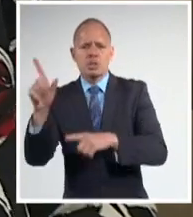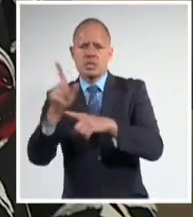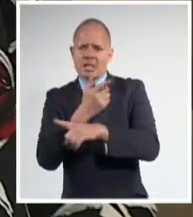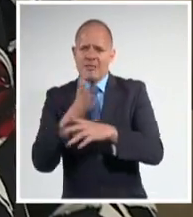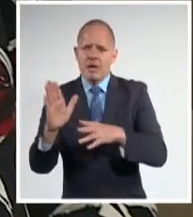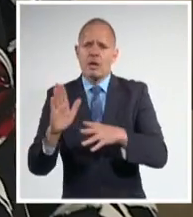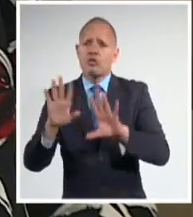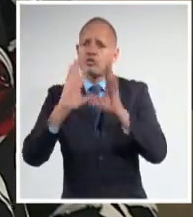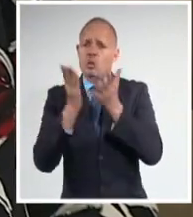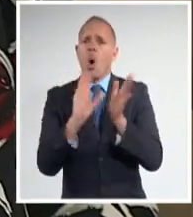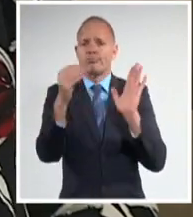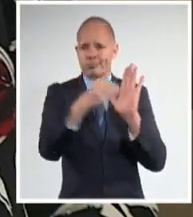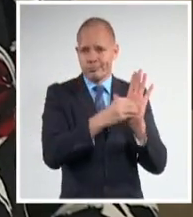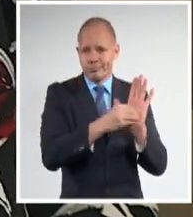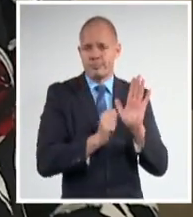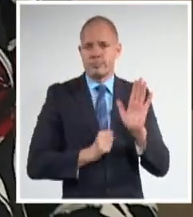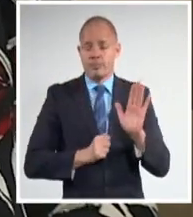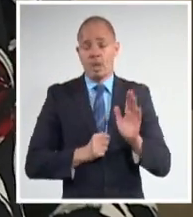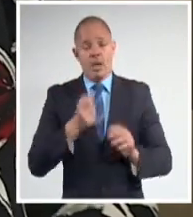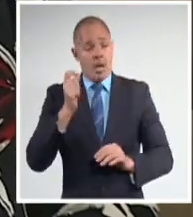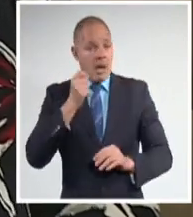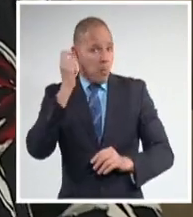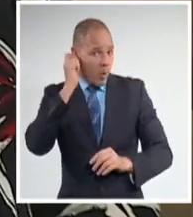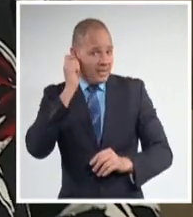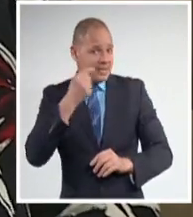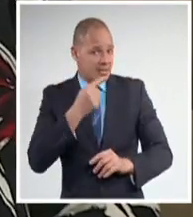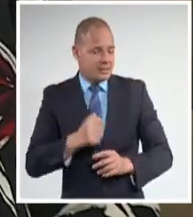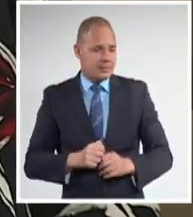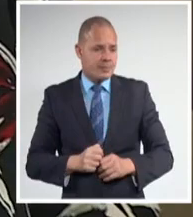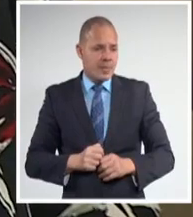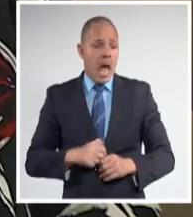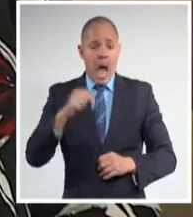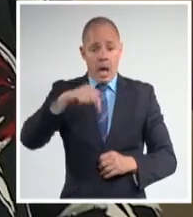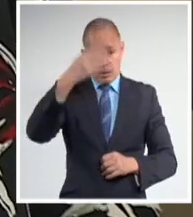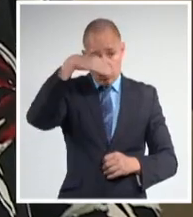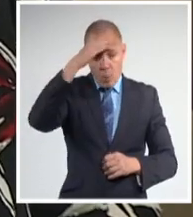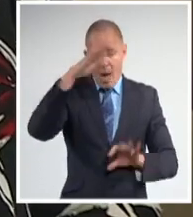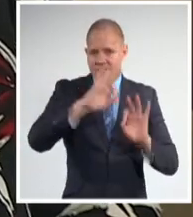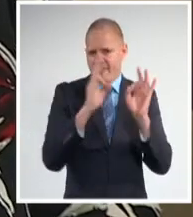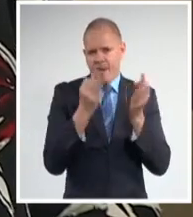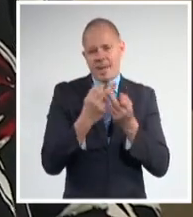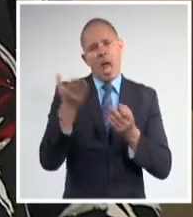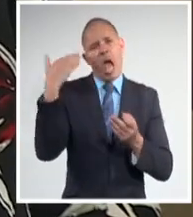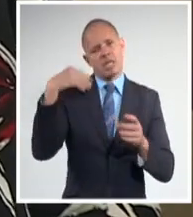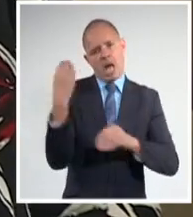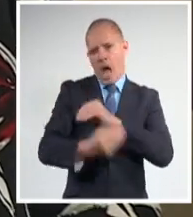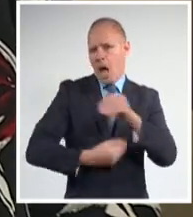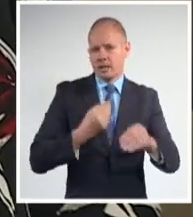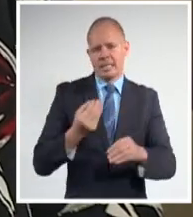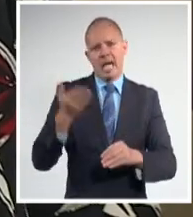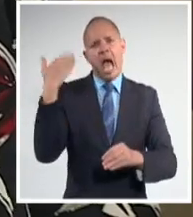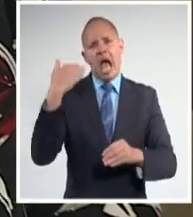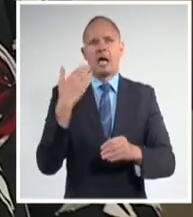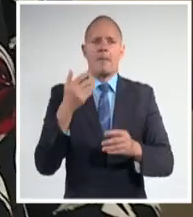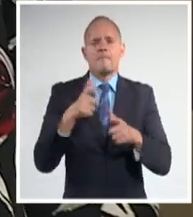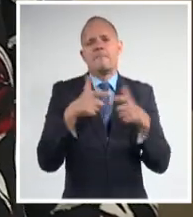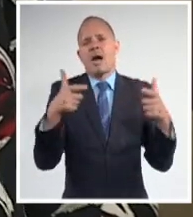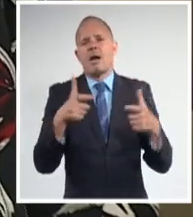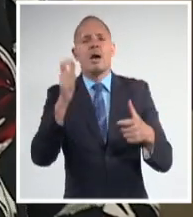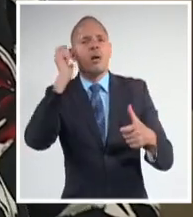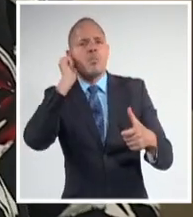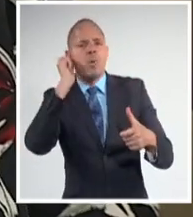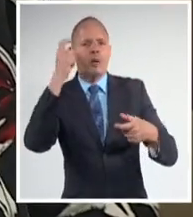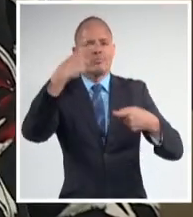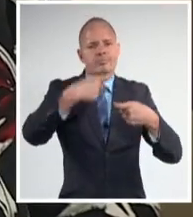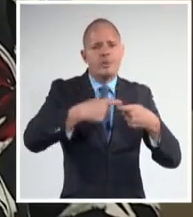por toda una serie de fenómenos sociales, se transformó, cambió, pasó a ser diversa y esta